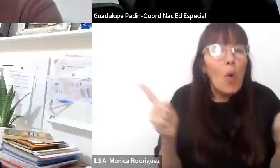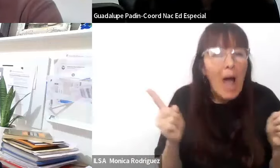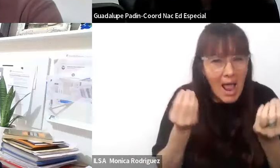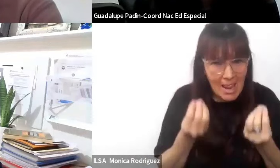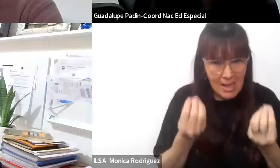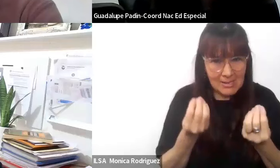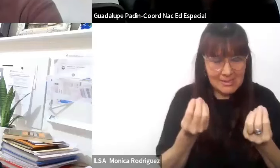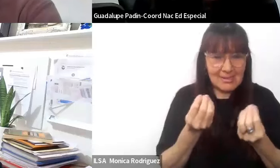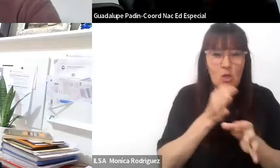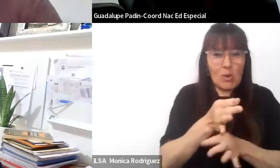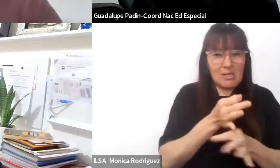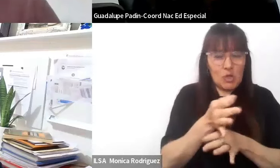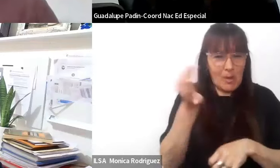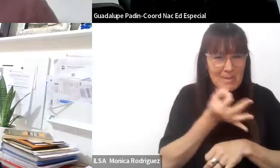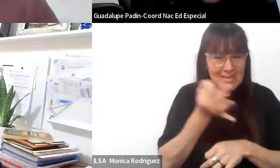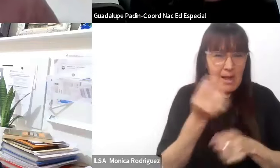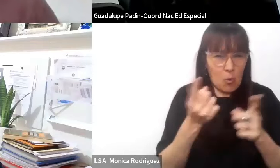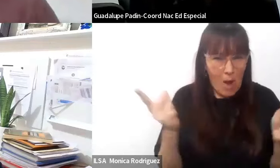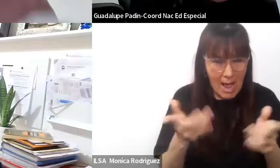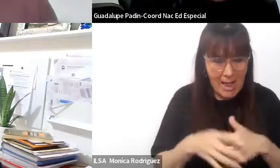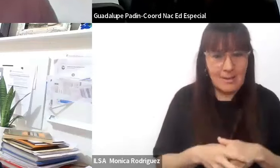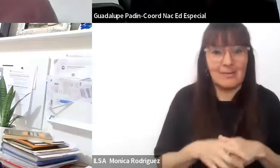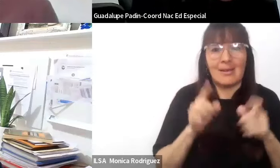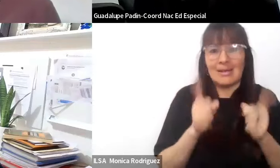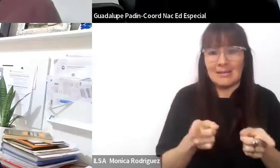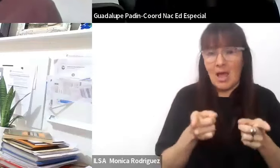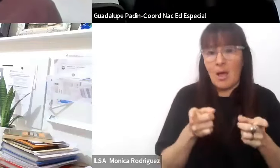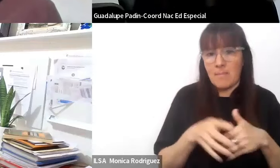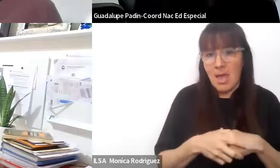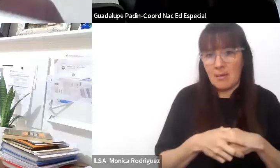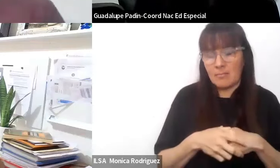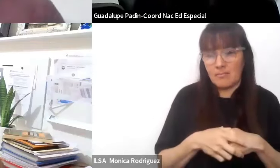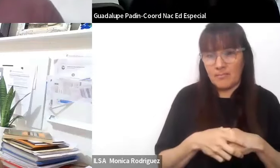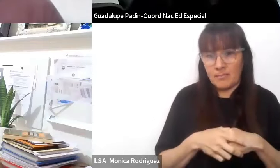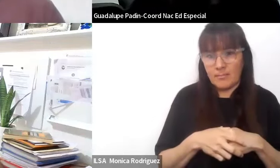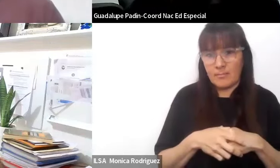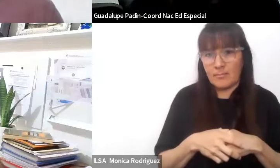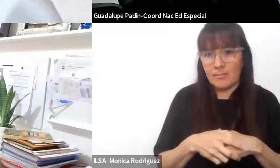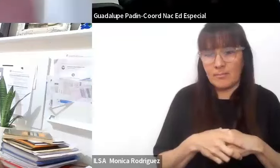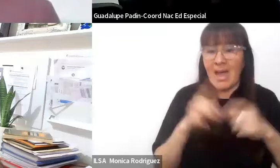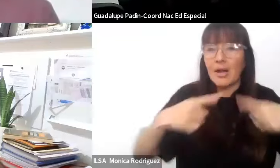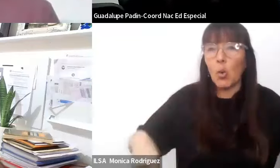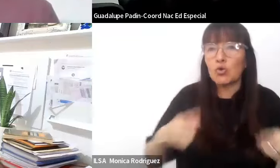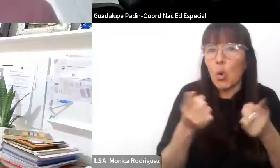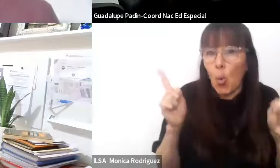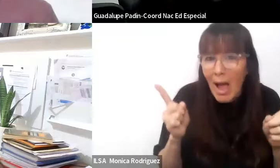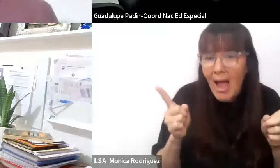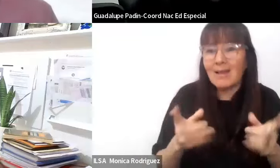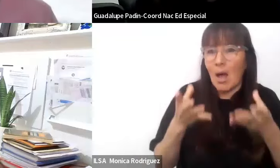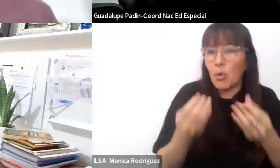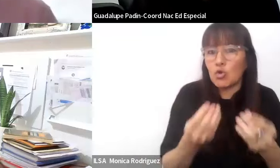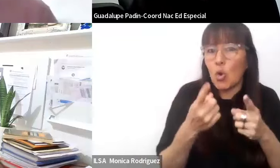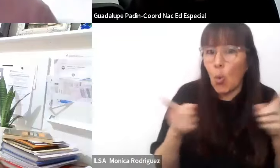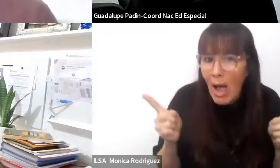esta educación especial y en qué espacios cursan, con qué recursos y apoyos cuentan para